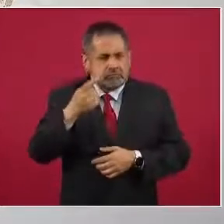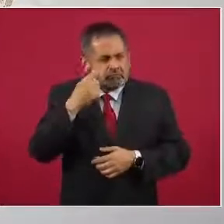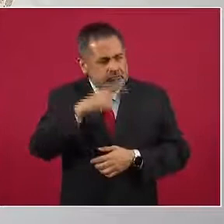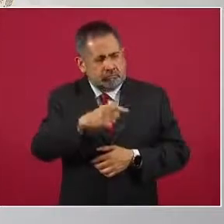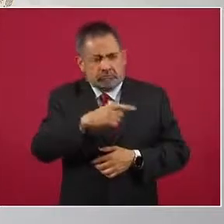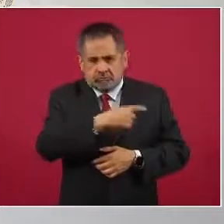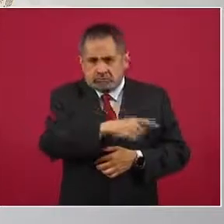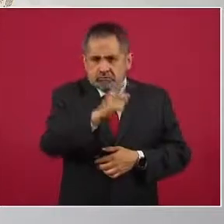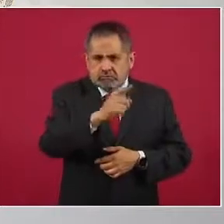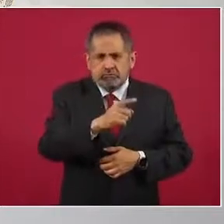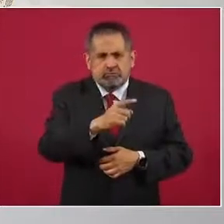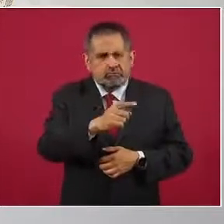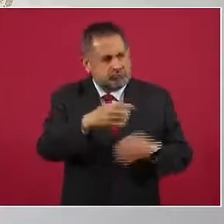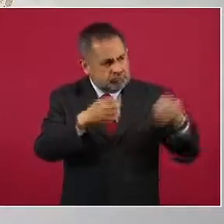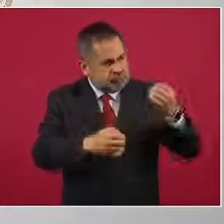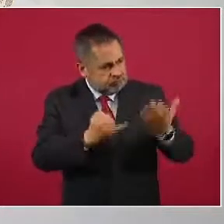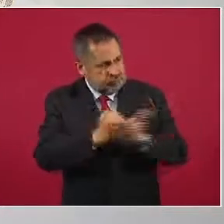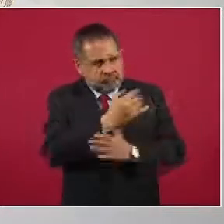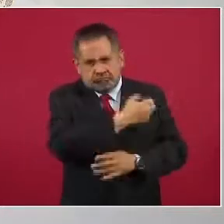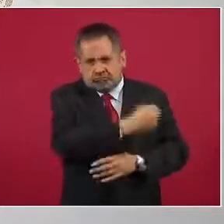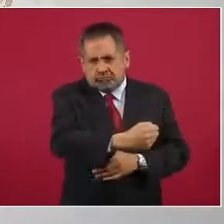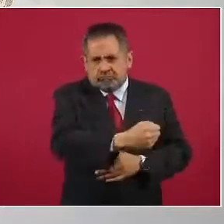juzgarlo?